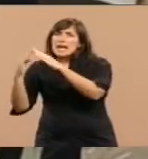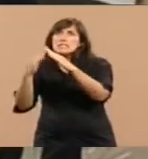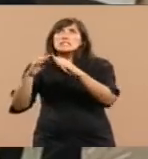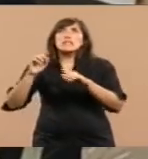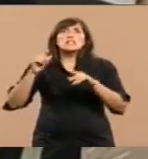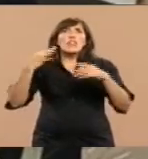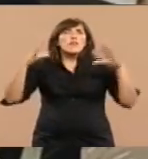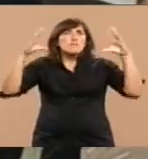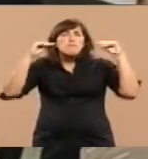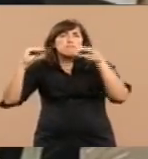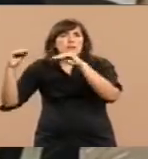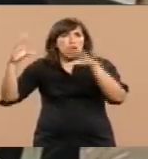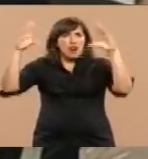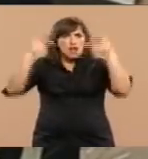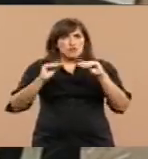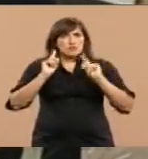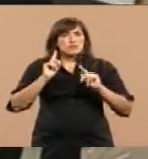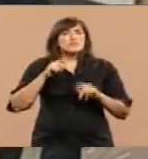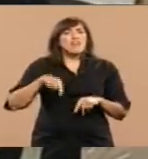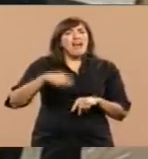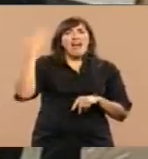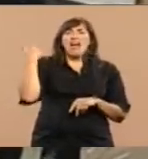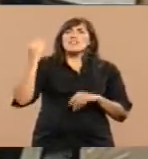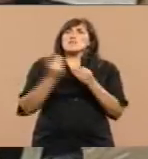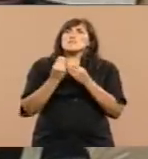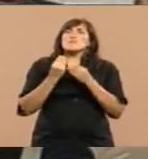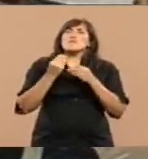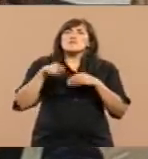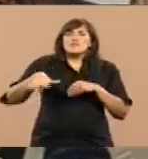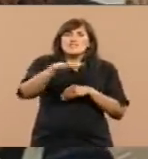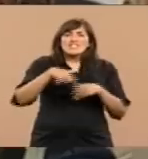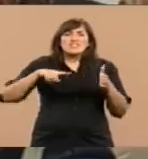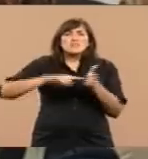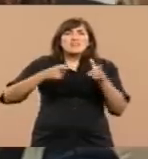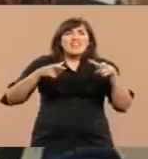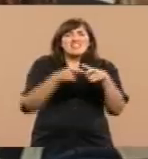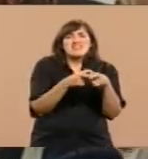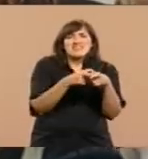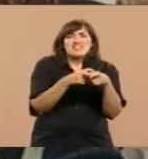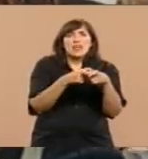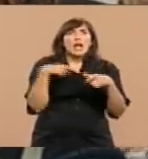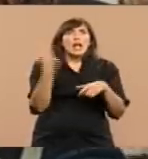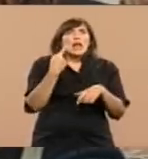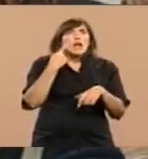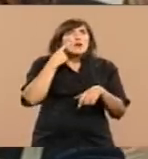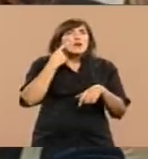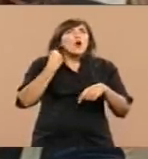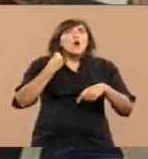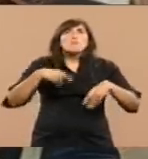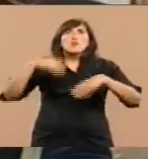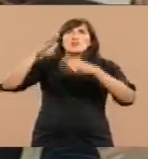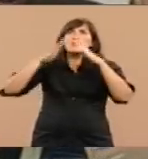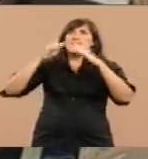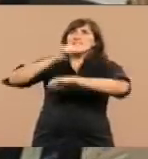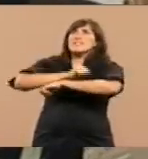persianas, Río Gallegos era mucho más chica, debíamos ocultar la luz, muchos se acordarán, con frazadas,